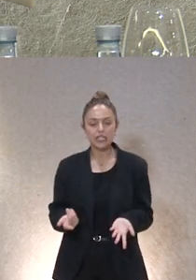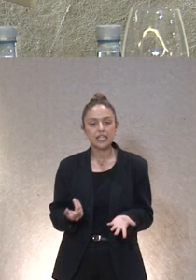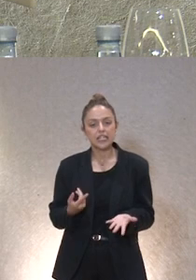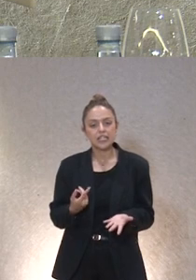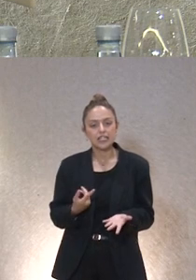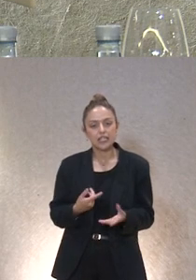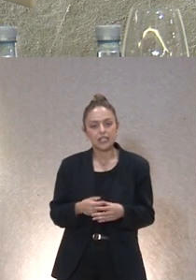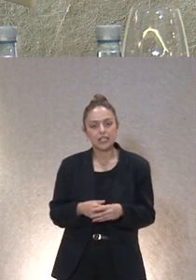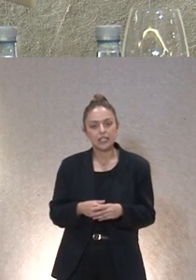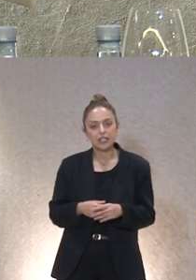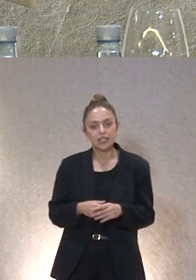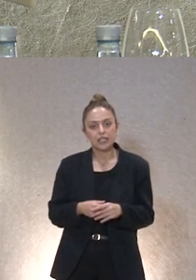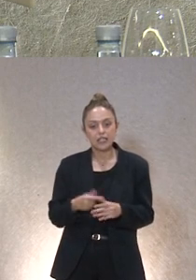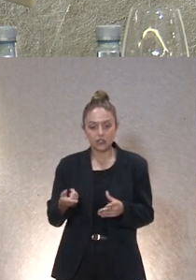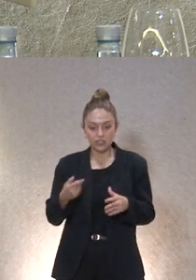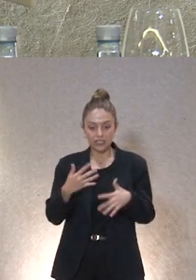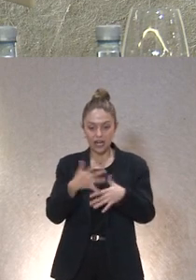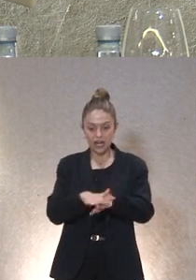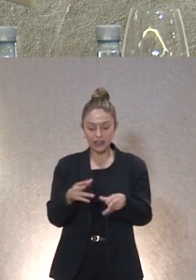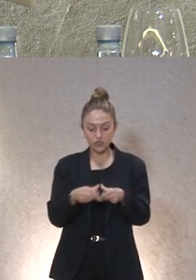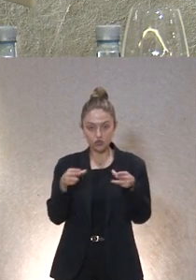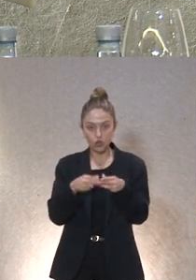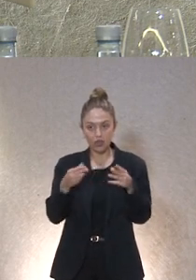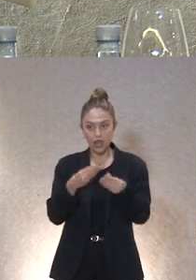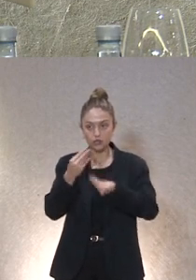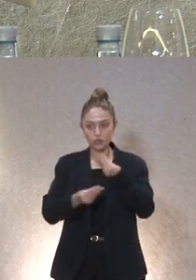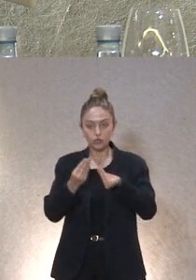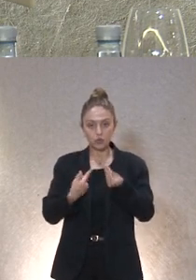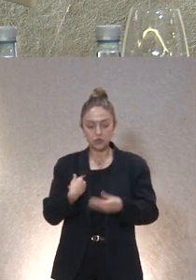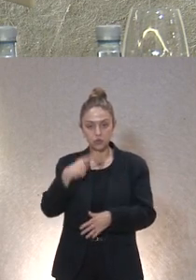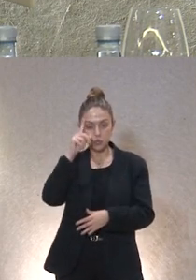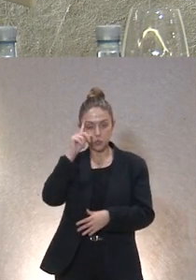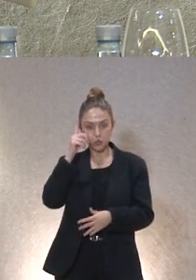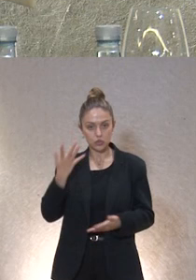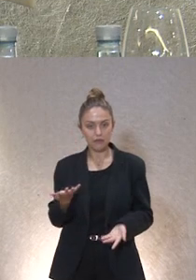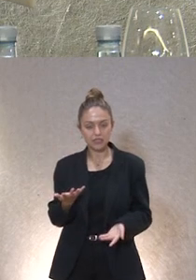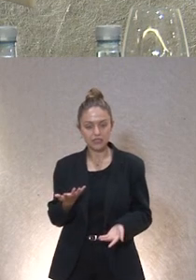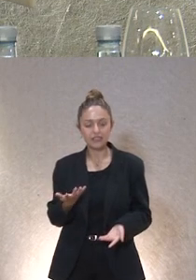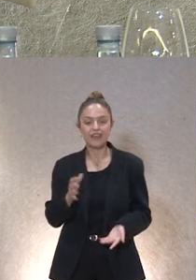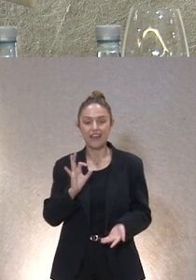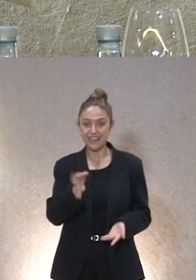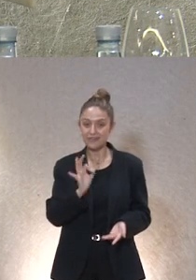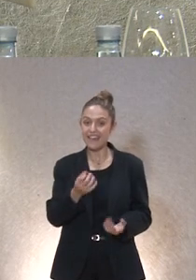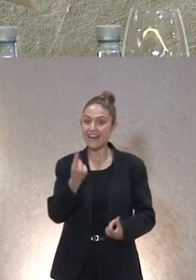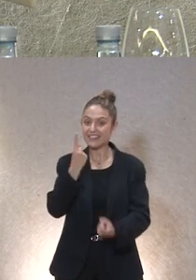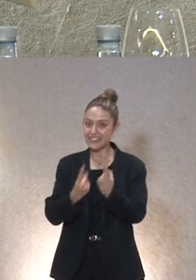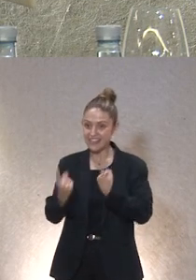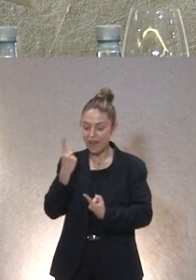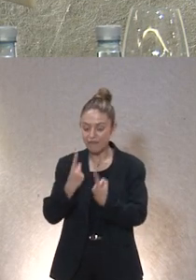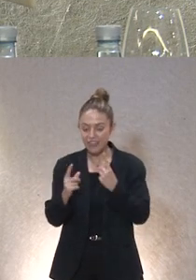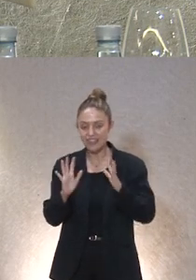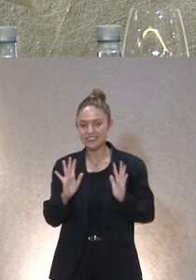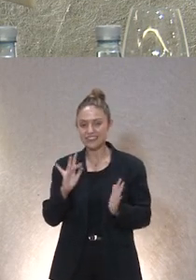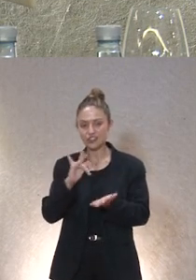sus redes sociales y tú no te enteras de nada entonces sí que nos ha caído encima de alguna manera